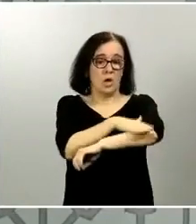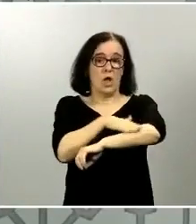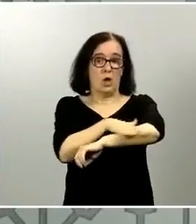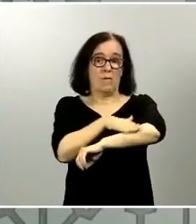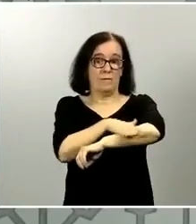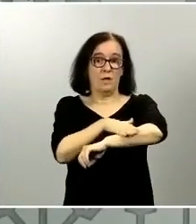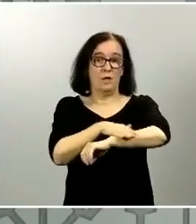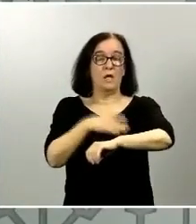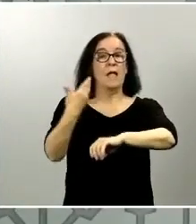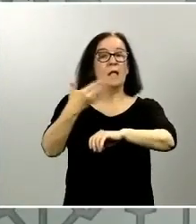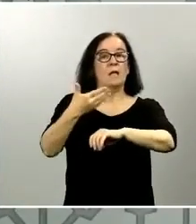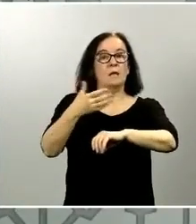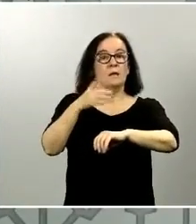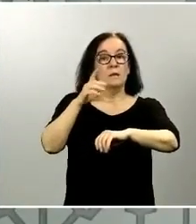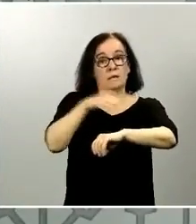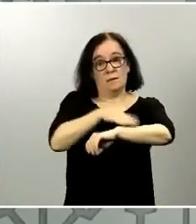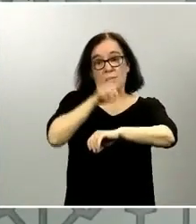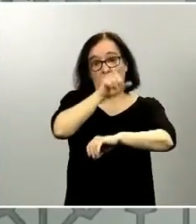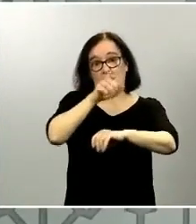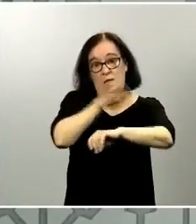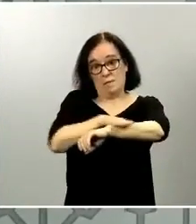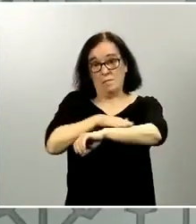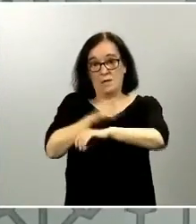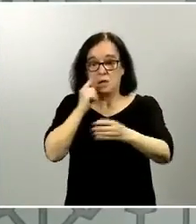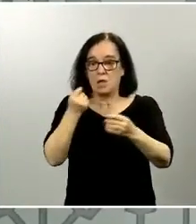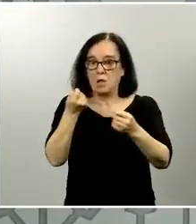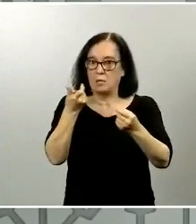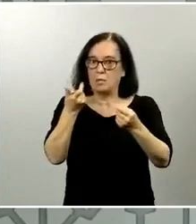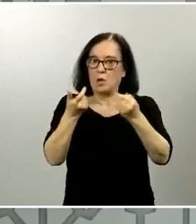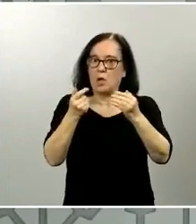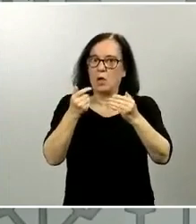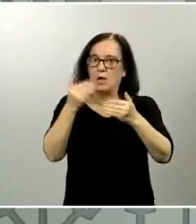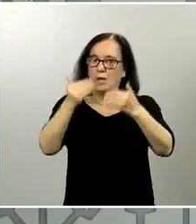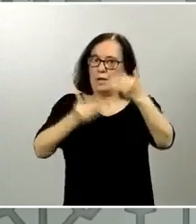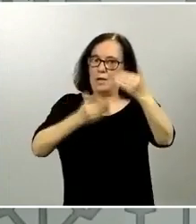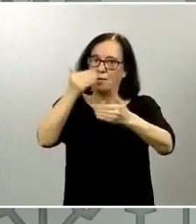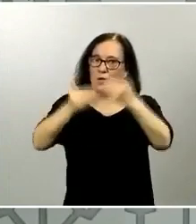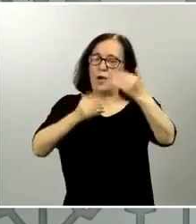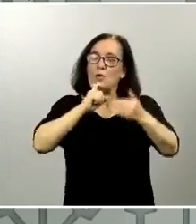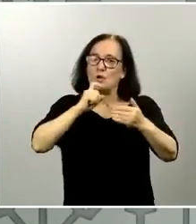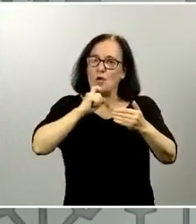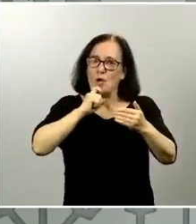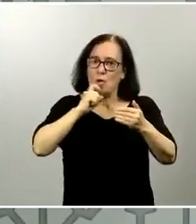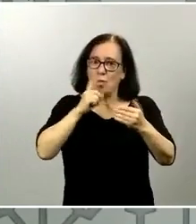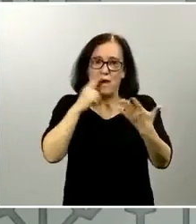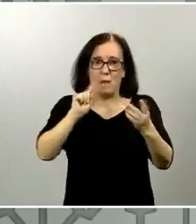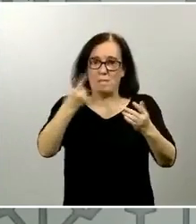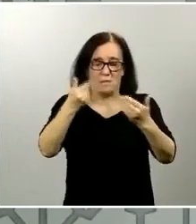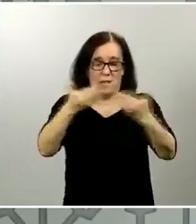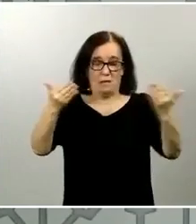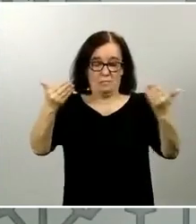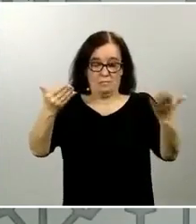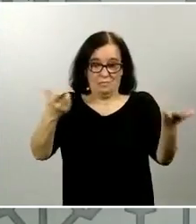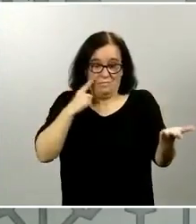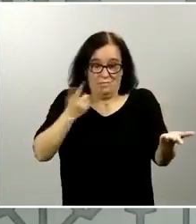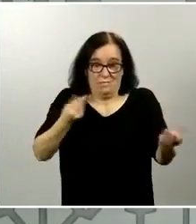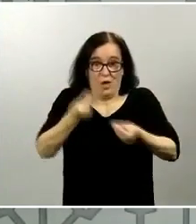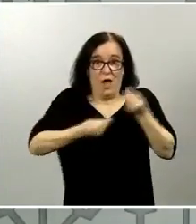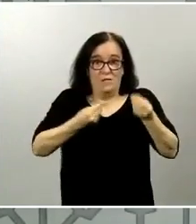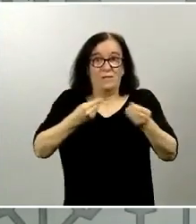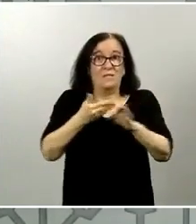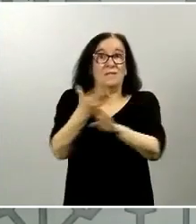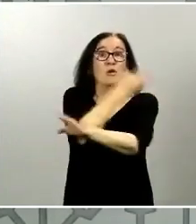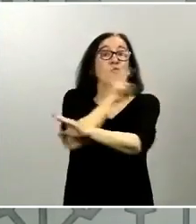ministerio en todo este tema de la desescalada que no es nada fácil como venimos diciendo porque es la primera vez que nos enfrentamos a una